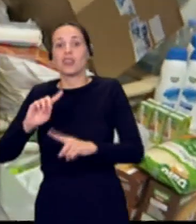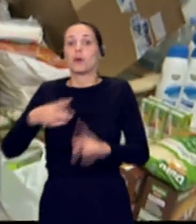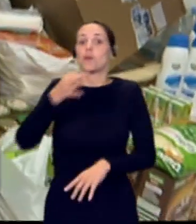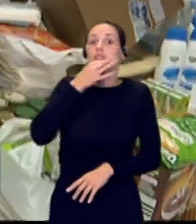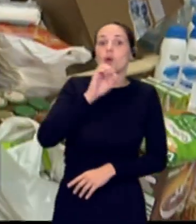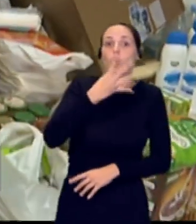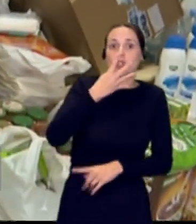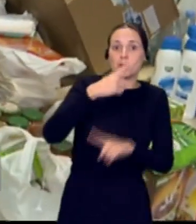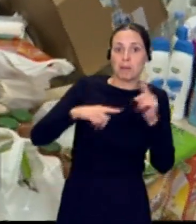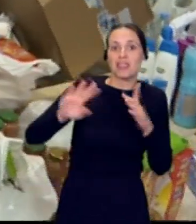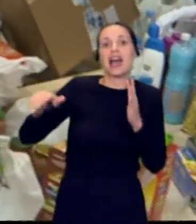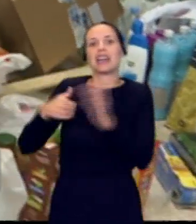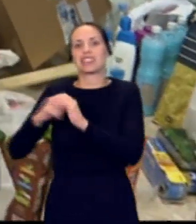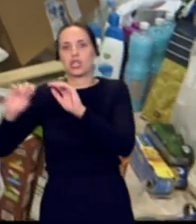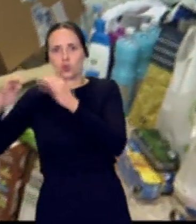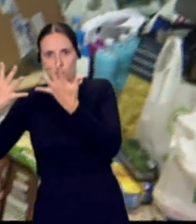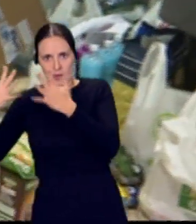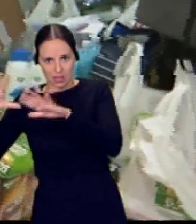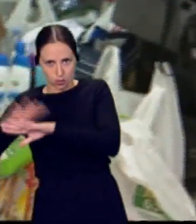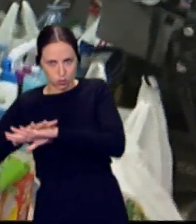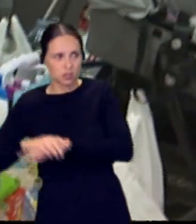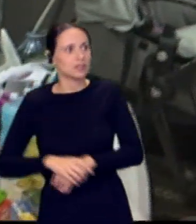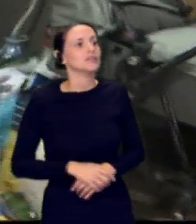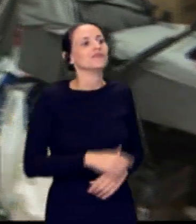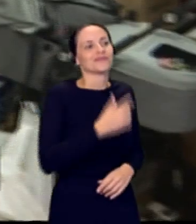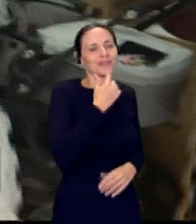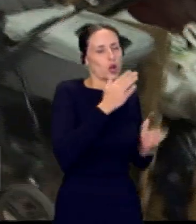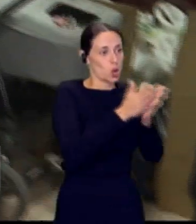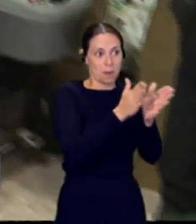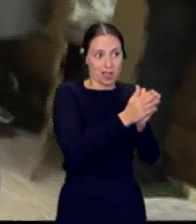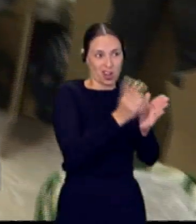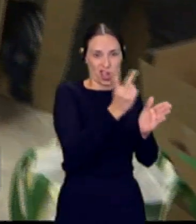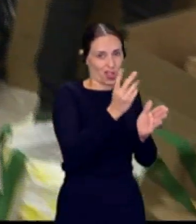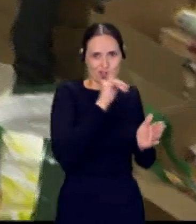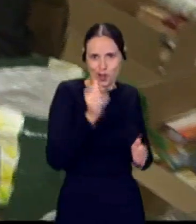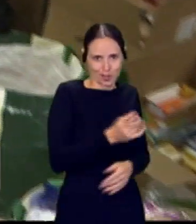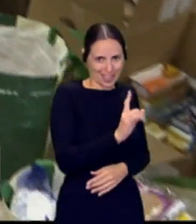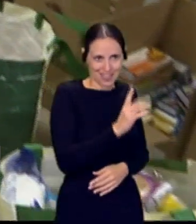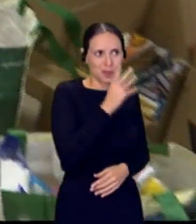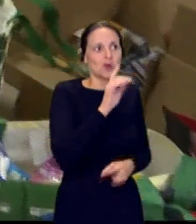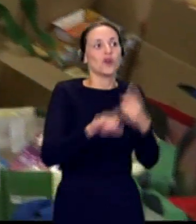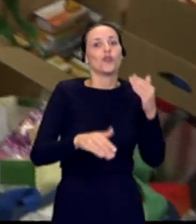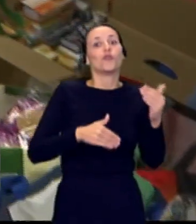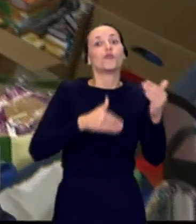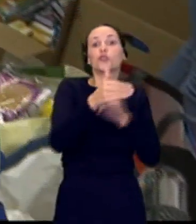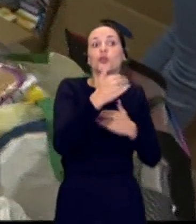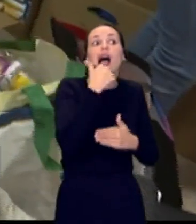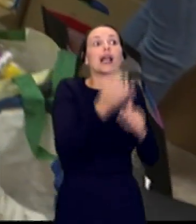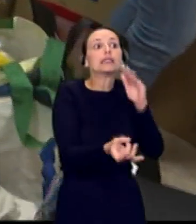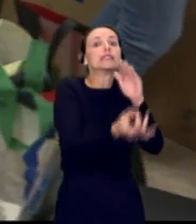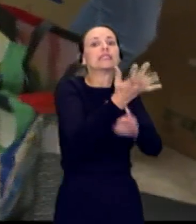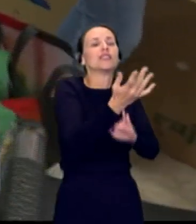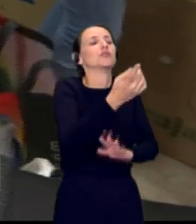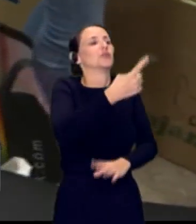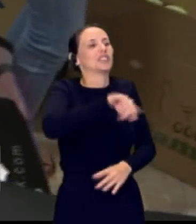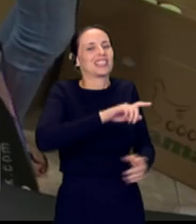Como le decía a Samuel, ustedes no se cansan, ¿no? Seguramente en la próxima también los tendremos aquí colaborando con aquellos necesitados